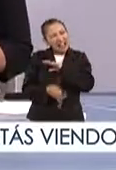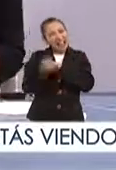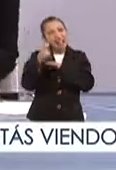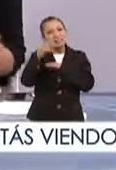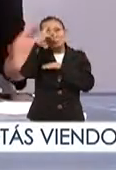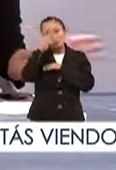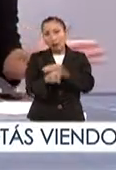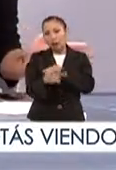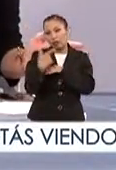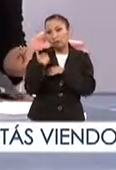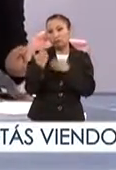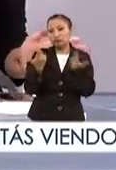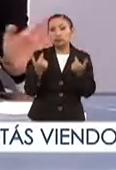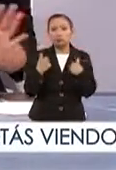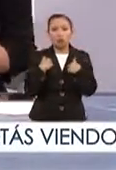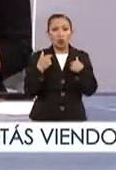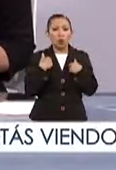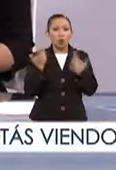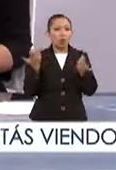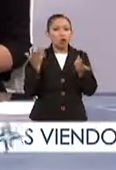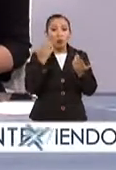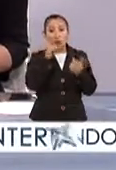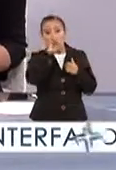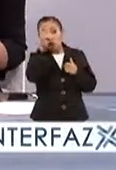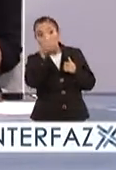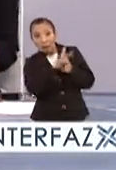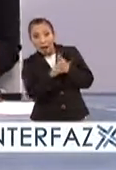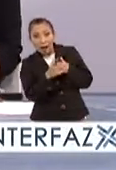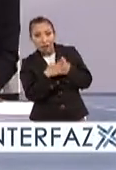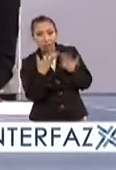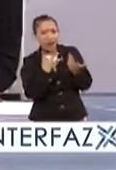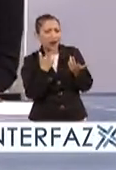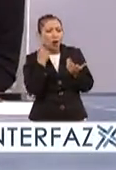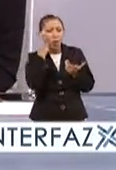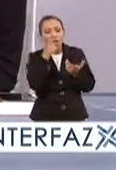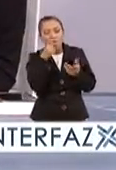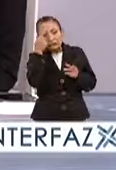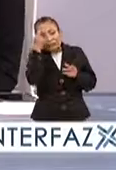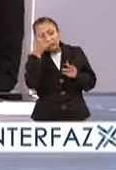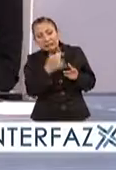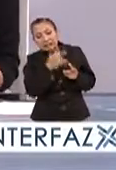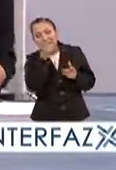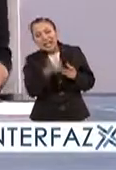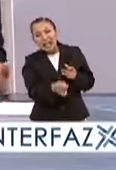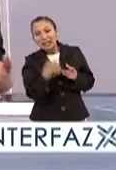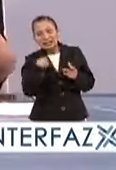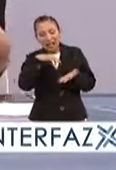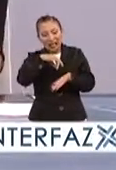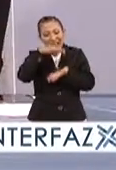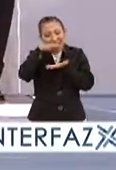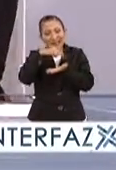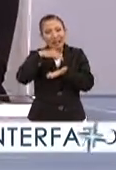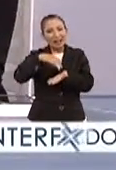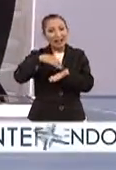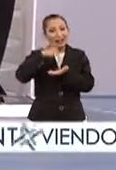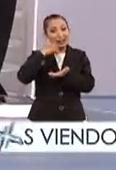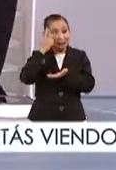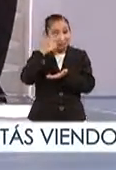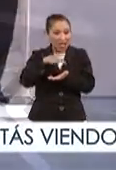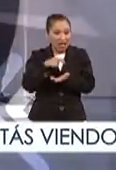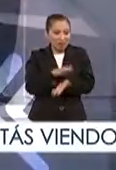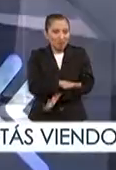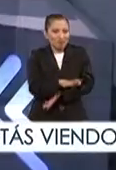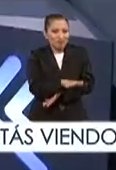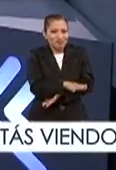rincones. Yo pues creo que no hay un país en el mundo que no tenga por lo menos una noción de lo que es un taco y que es mexicano,